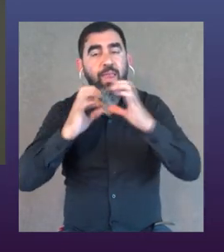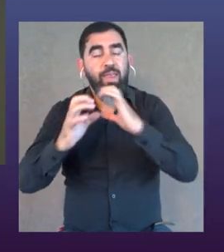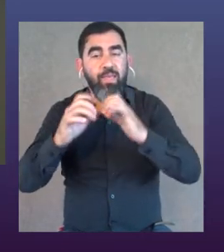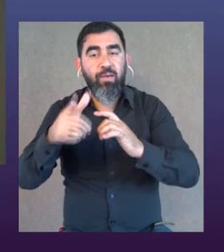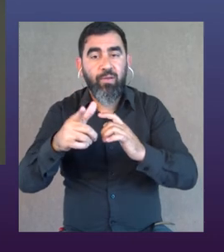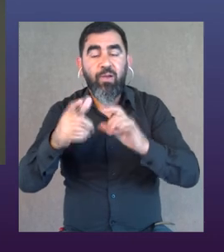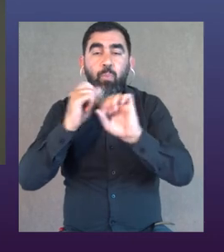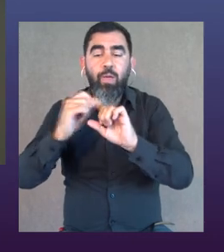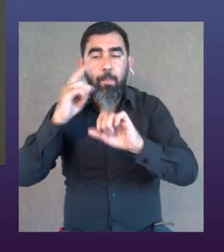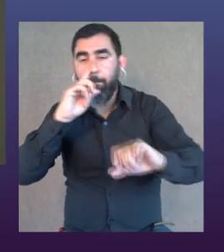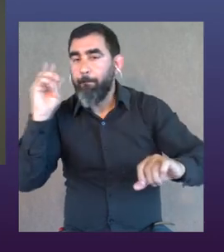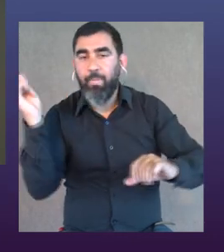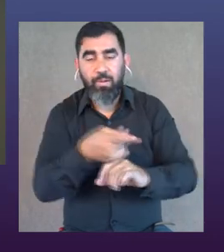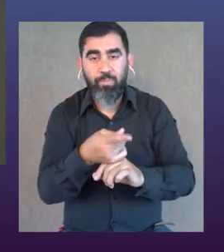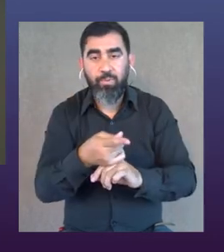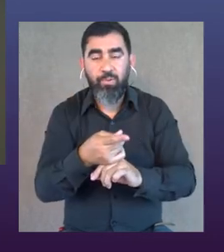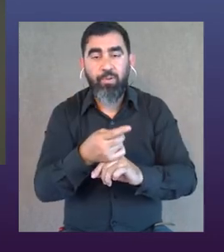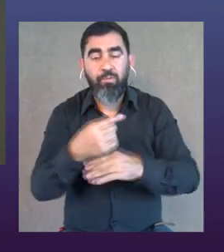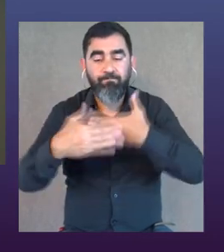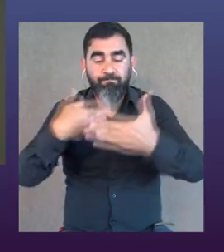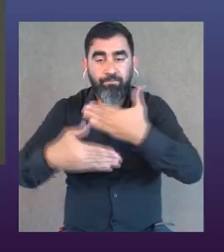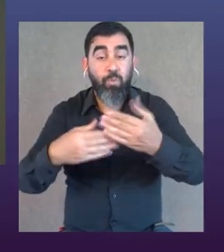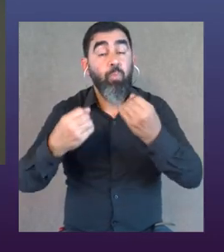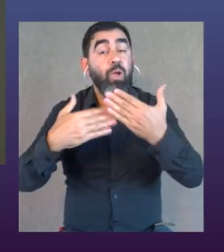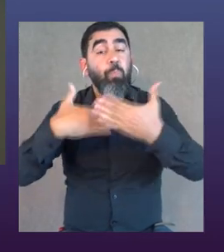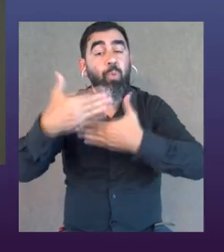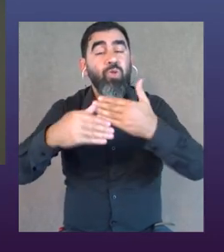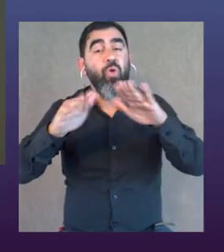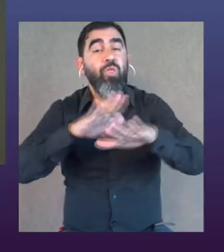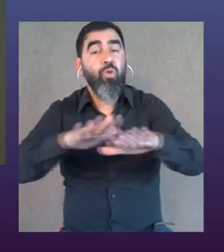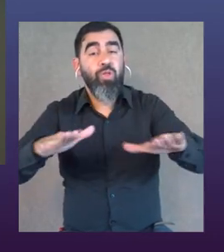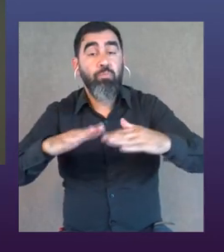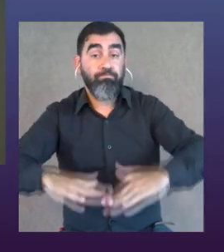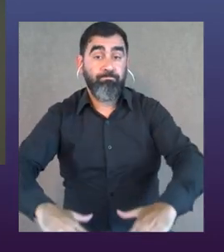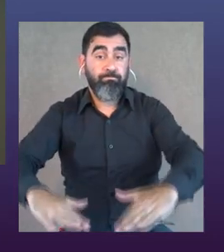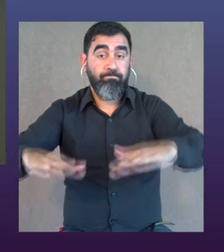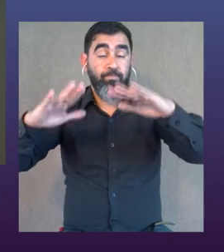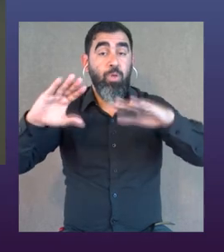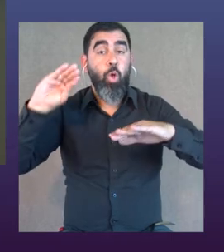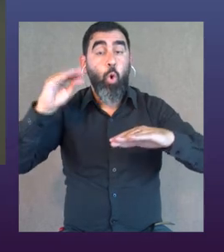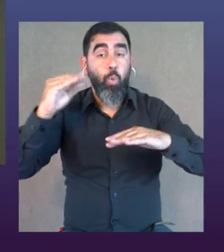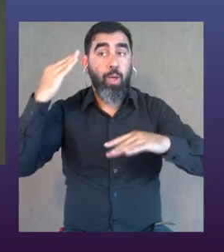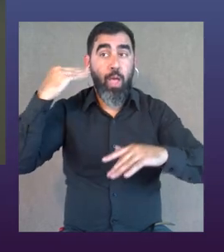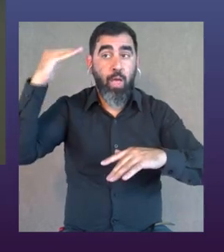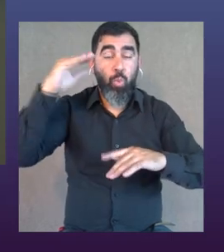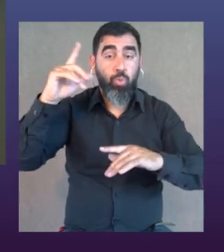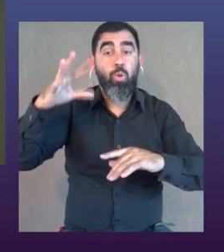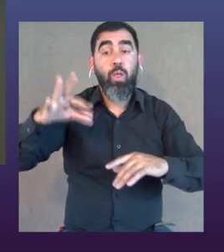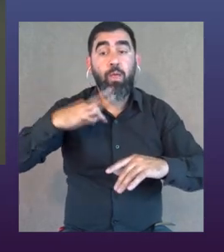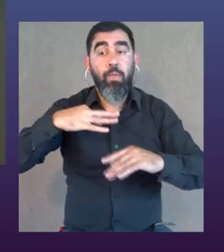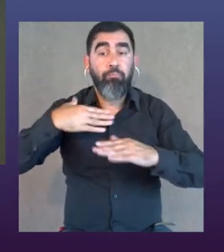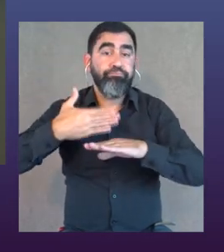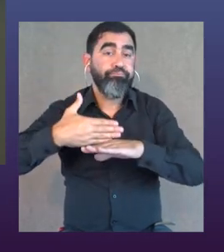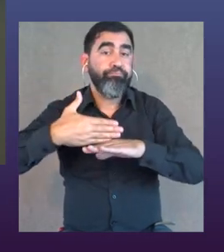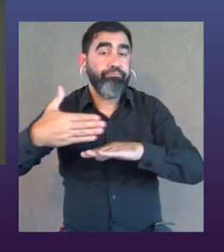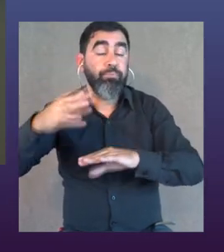yo, en las sinergias para acelerar un poco más el ritmo, ¿no? Porque en el proceso los niños van creciendo, van siendo jóvenes, van